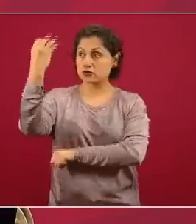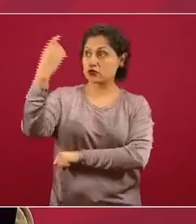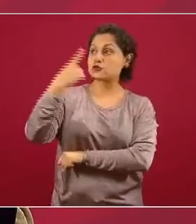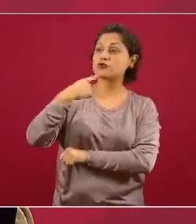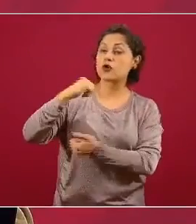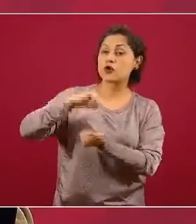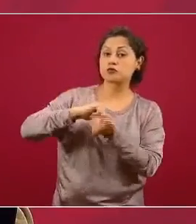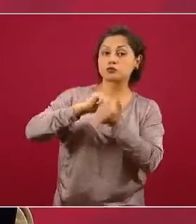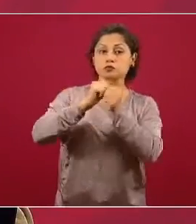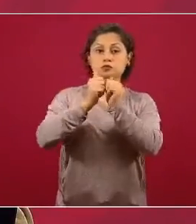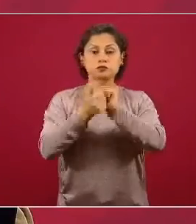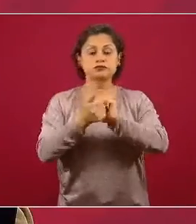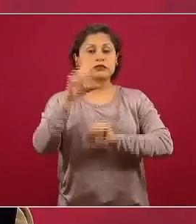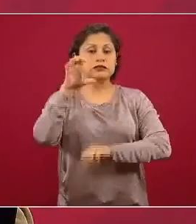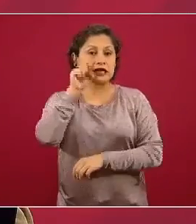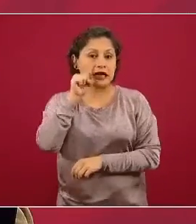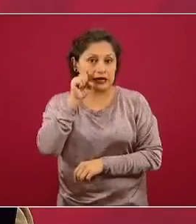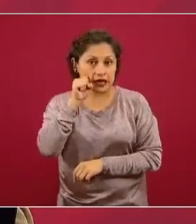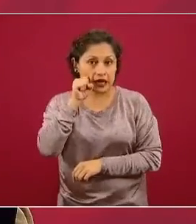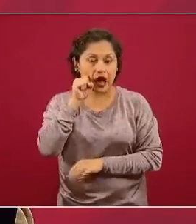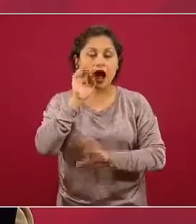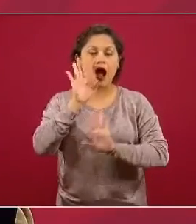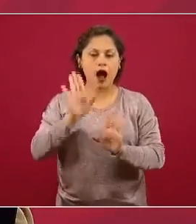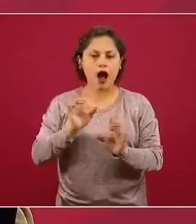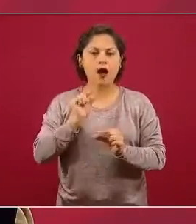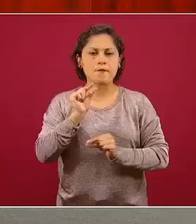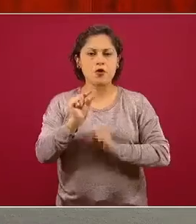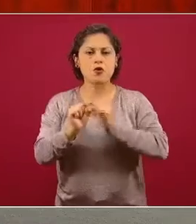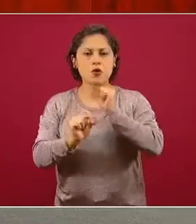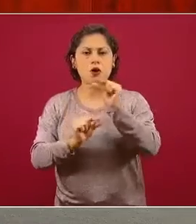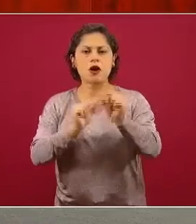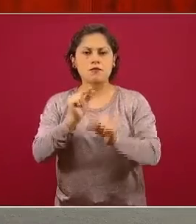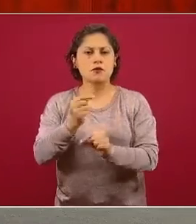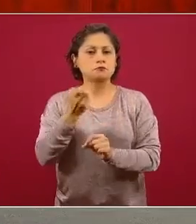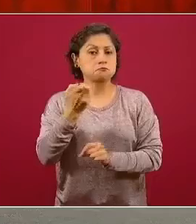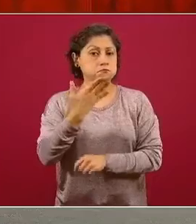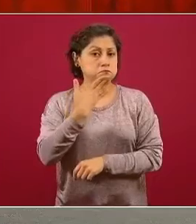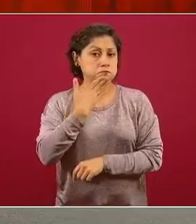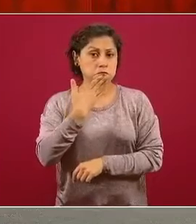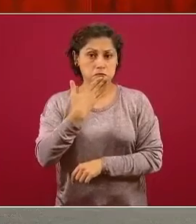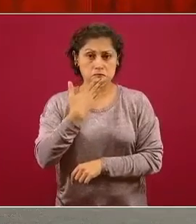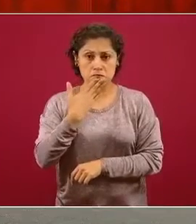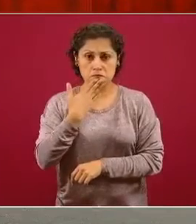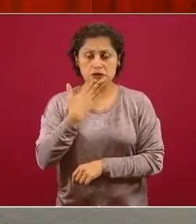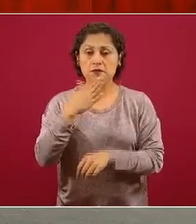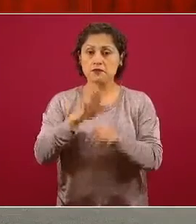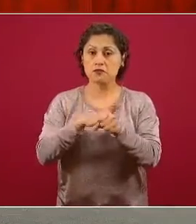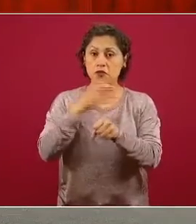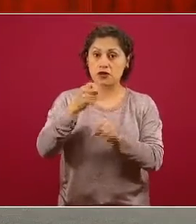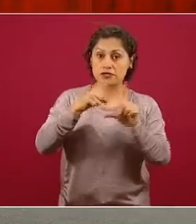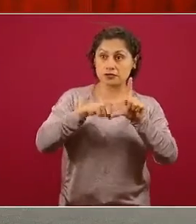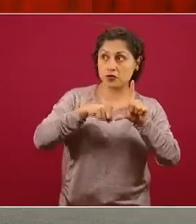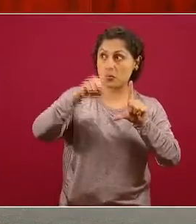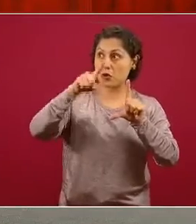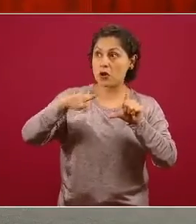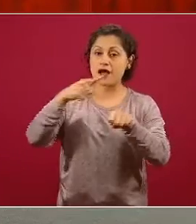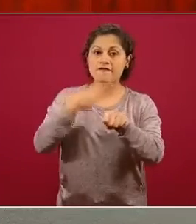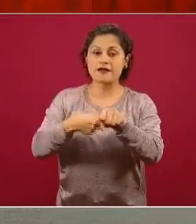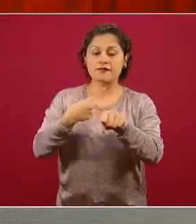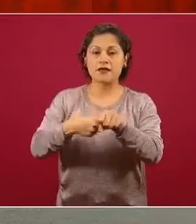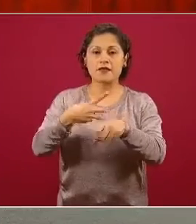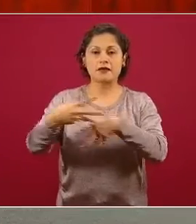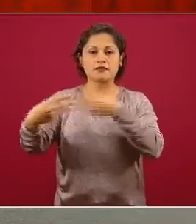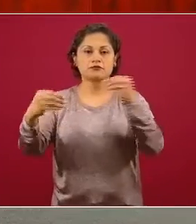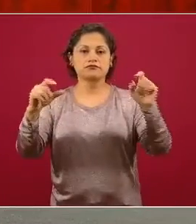la epidemia en el conjunto del país se está desacelerando. Ahora, evidentemente